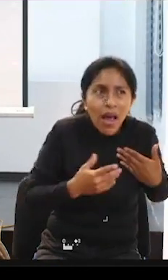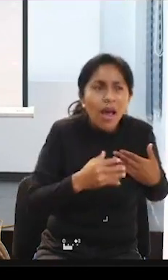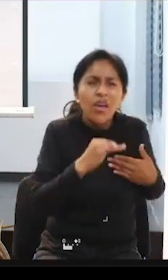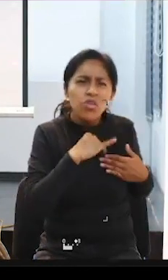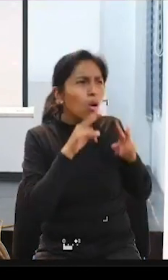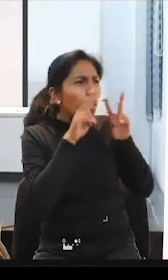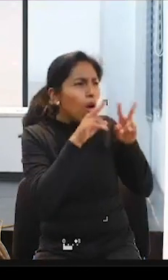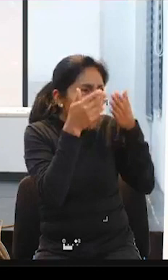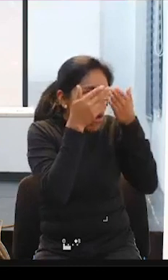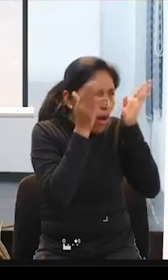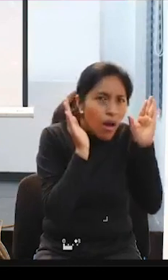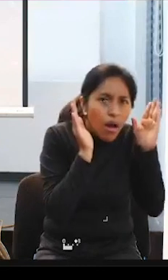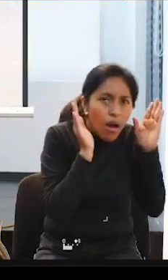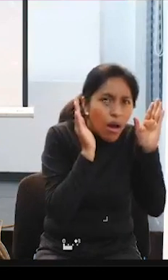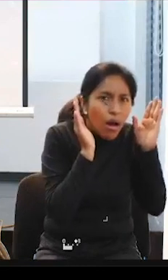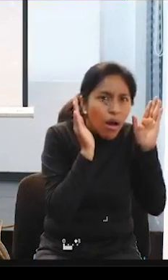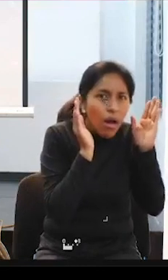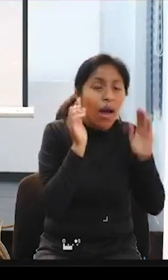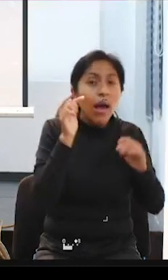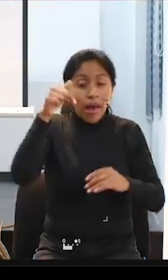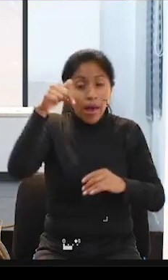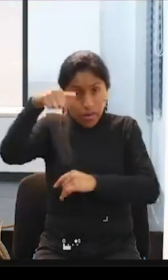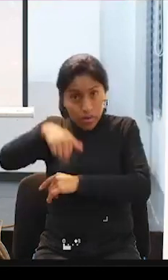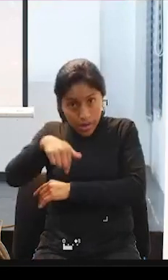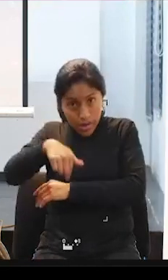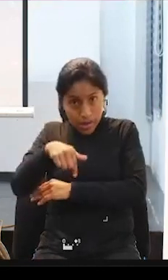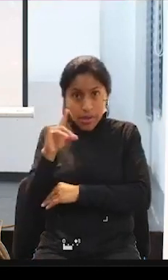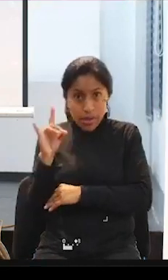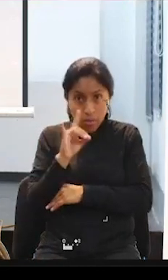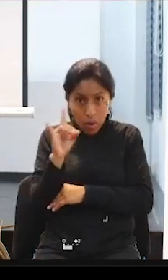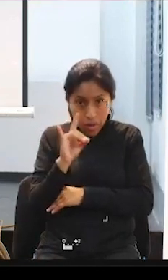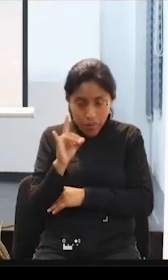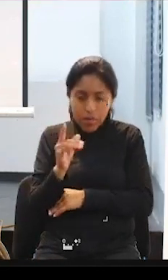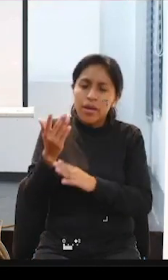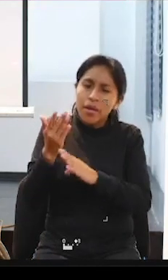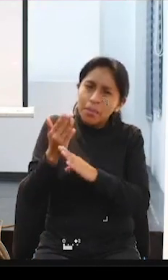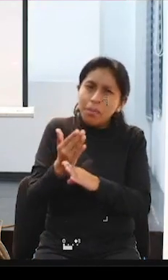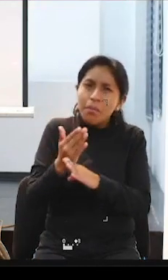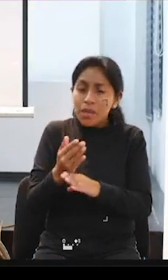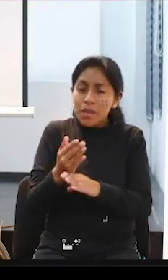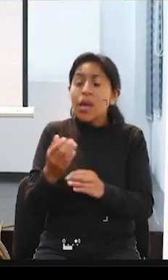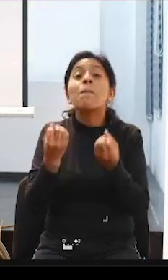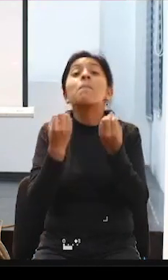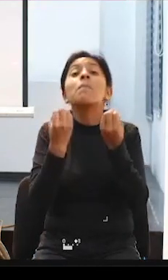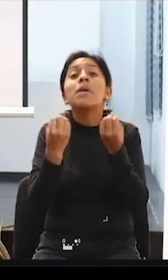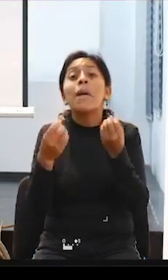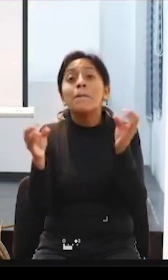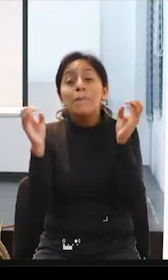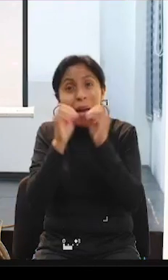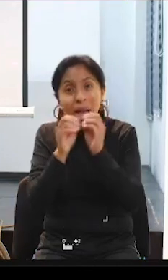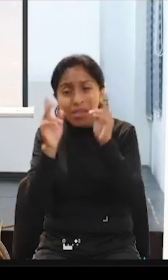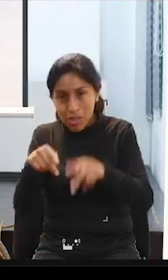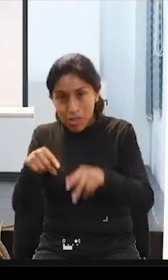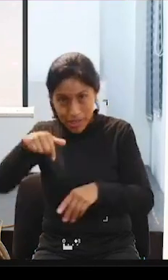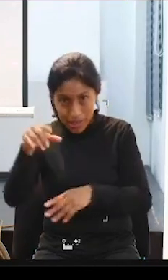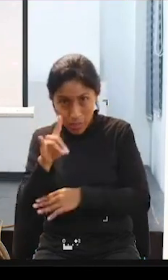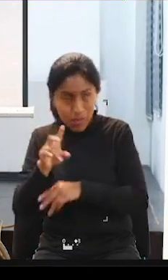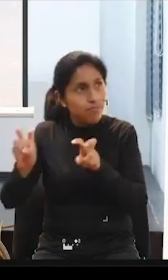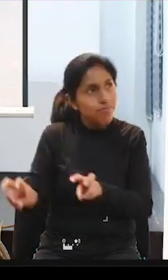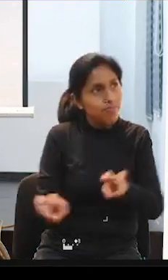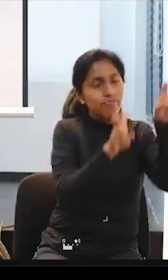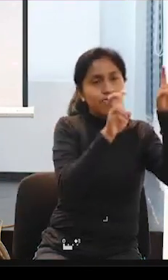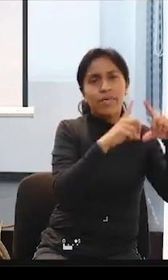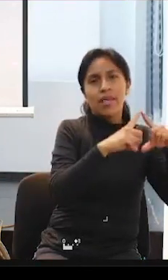Eso, luego a partir de eso hemos empezado a trabajar, más compañeros han ido a Japón a aprender vida independiente. Y en esa